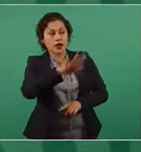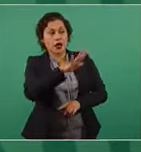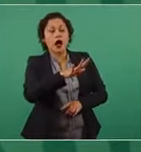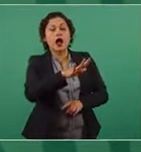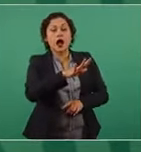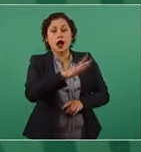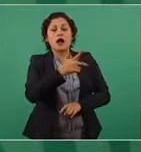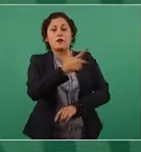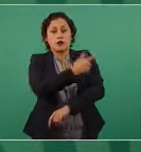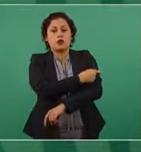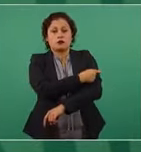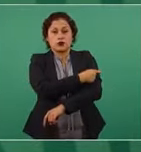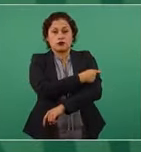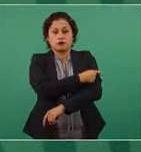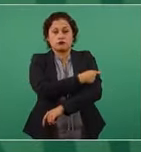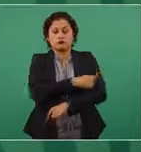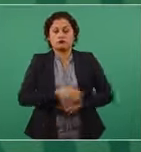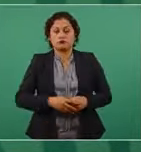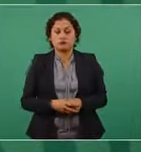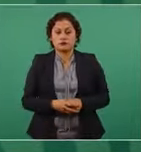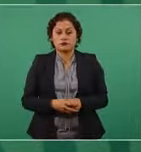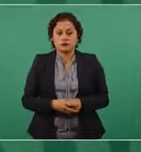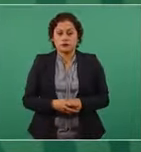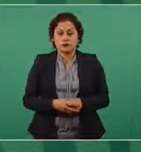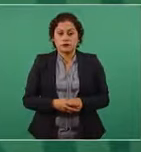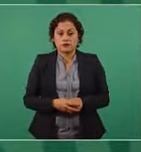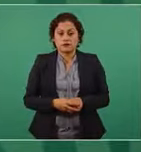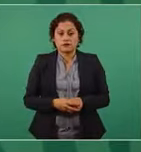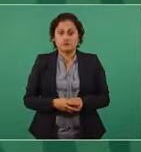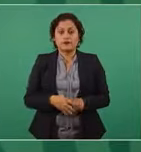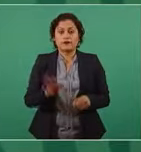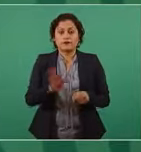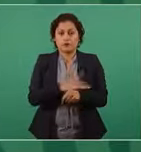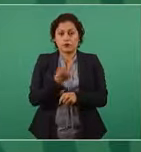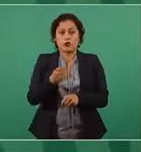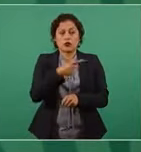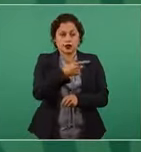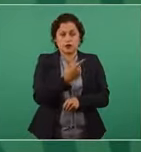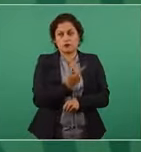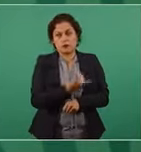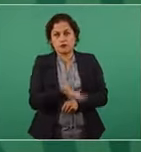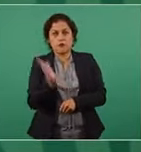porque van a competir.